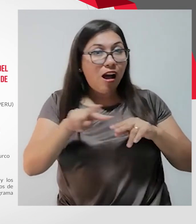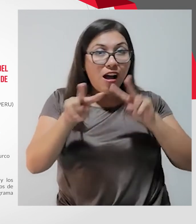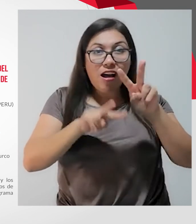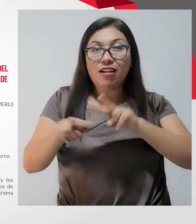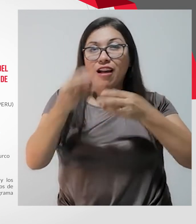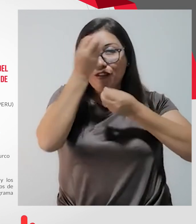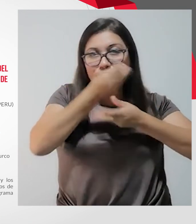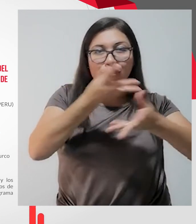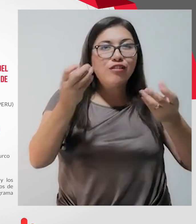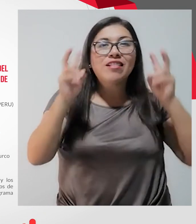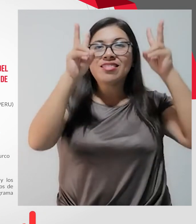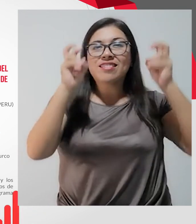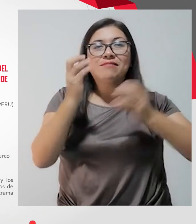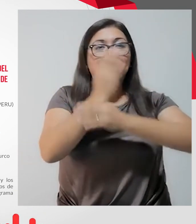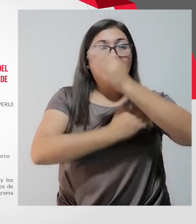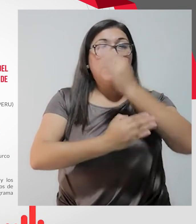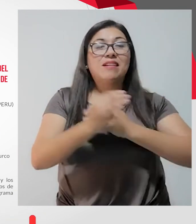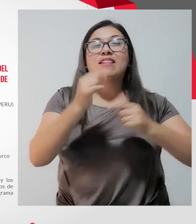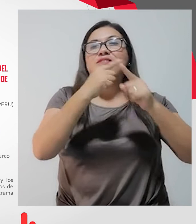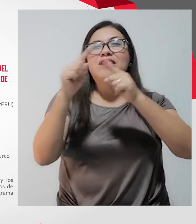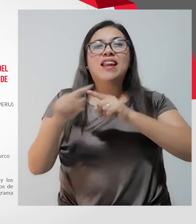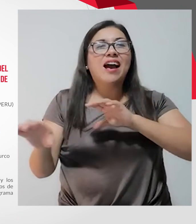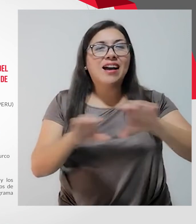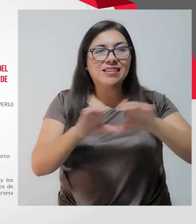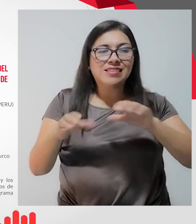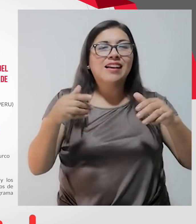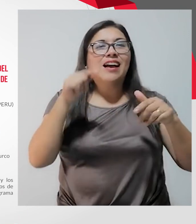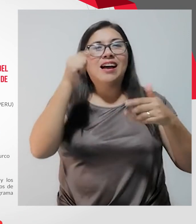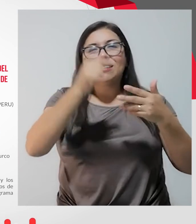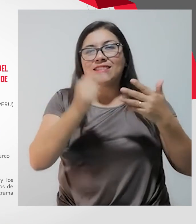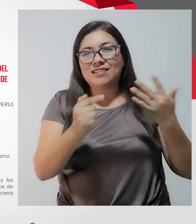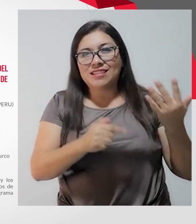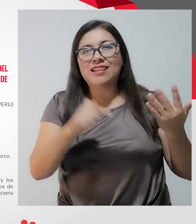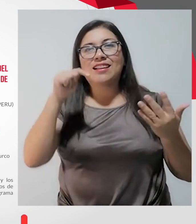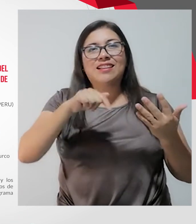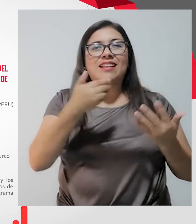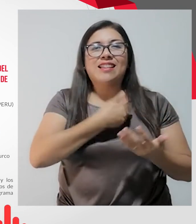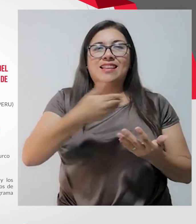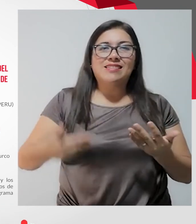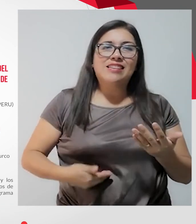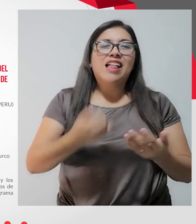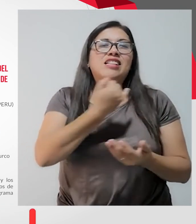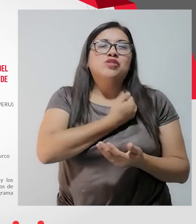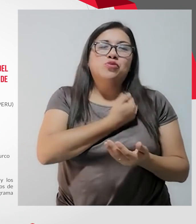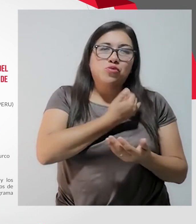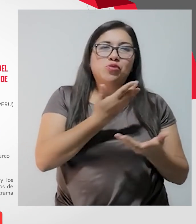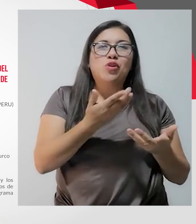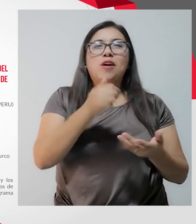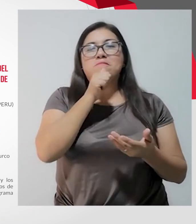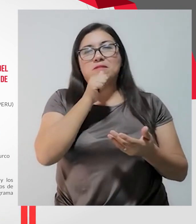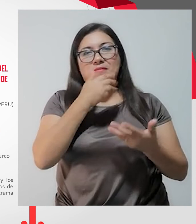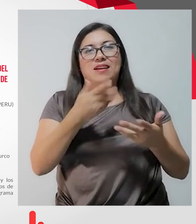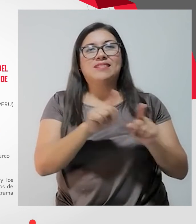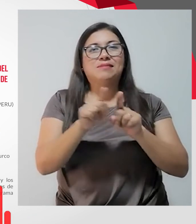relacionada al tema de discapacidad y las diversas acciones que se realizan desde el Estado y las instituciones